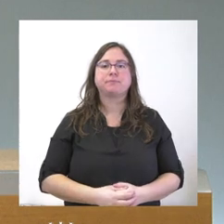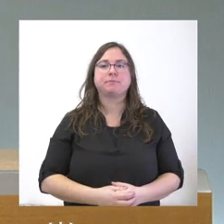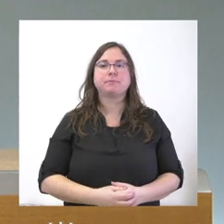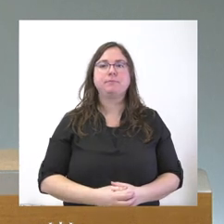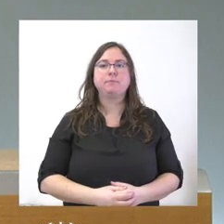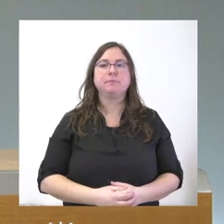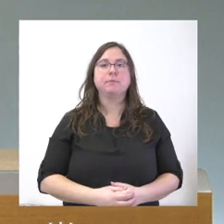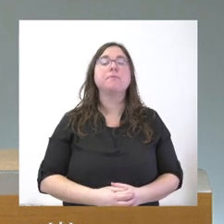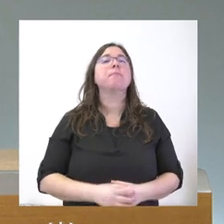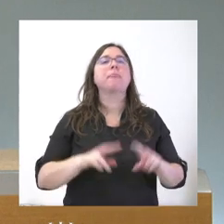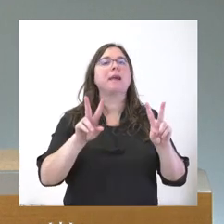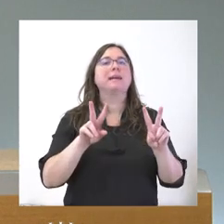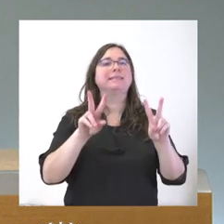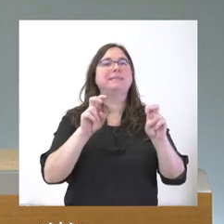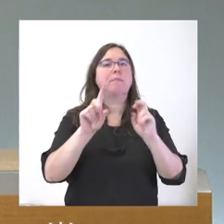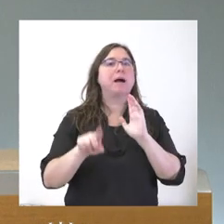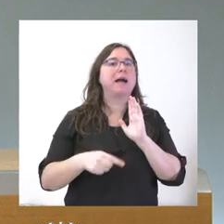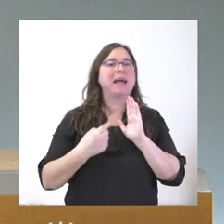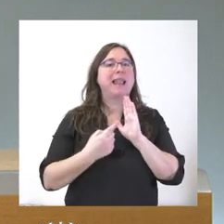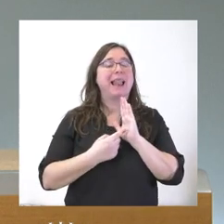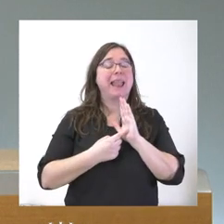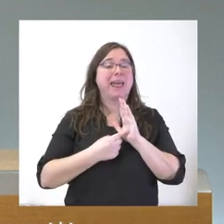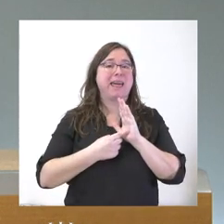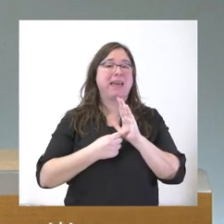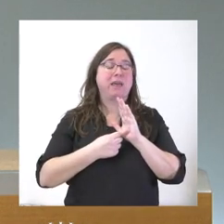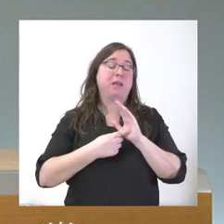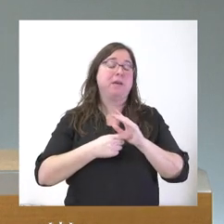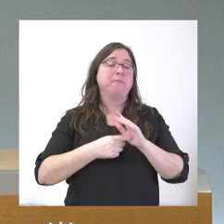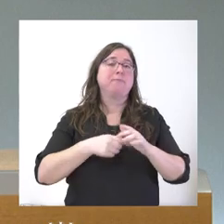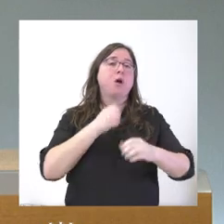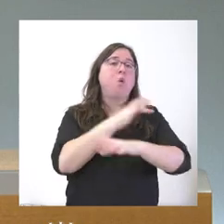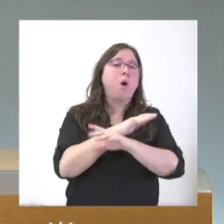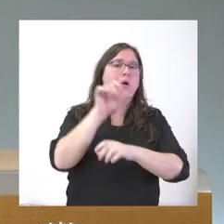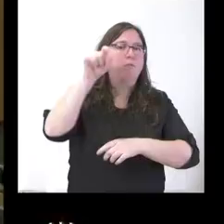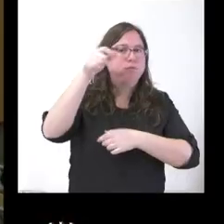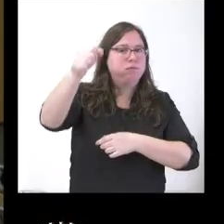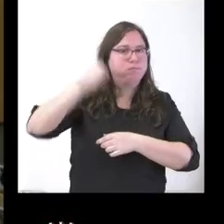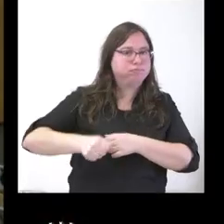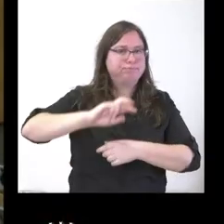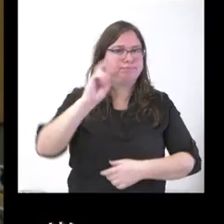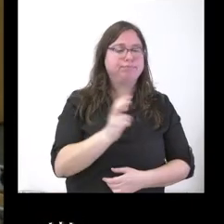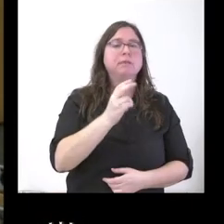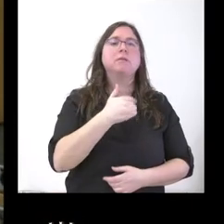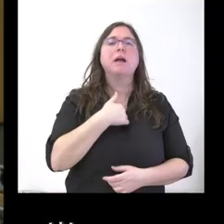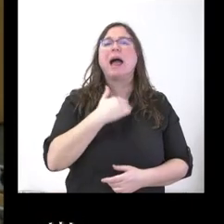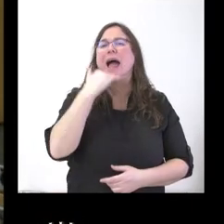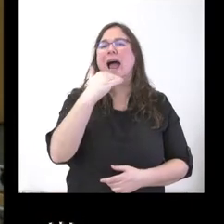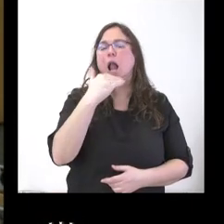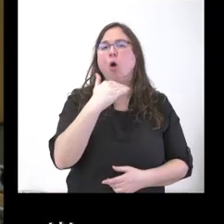Sí, sobre la ley de juego, yo quería saber si hay algún tipo de medida sobre el juego